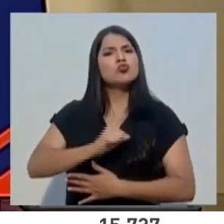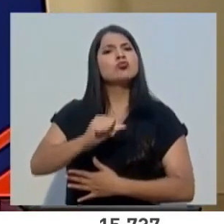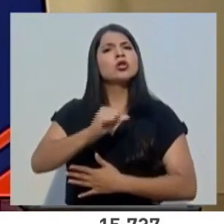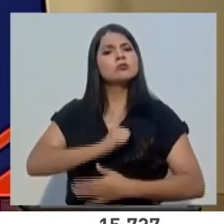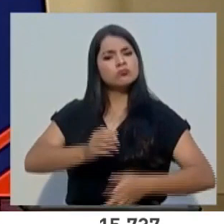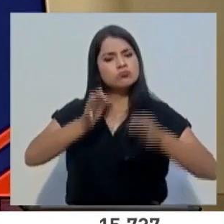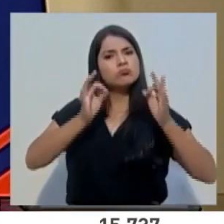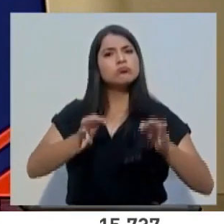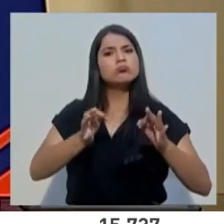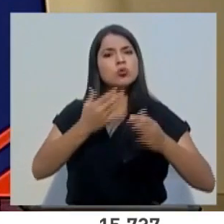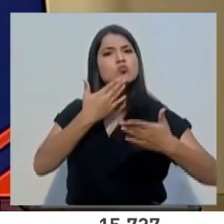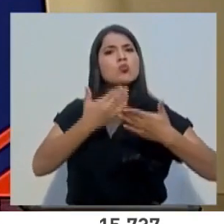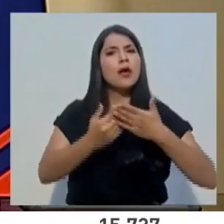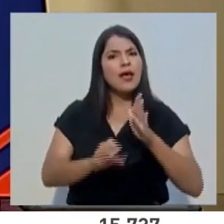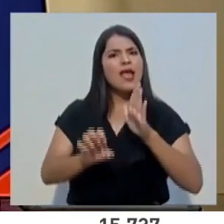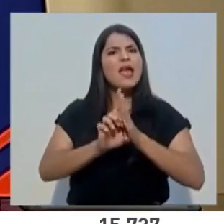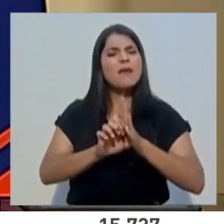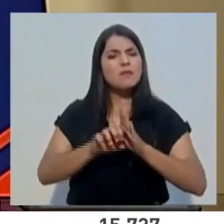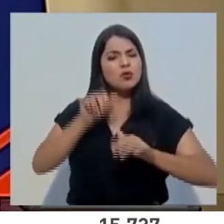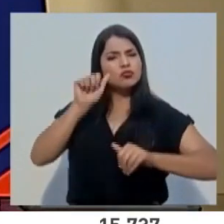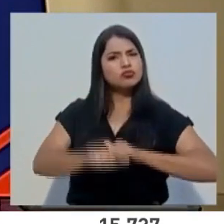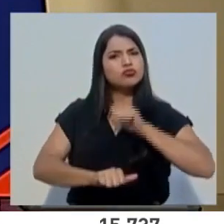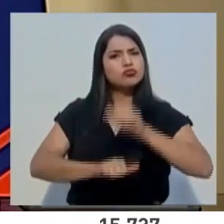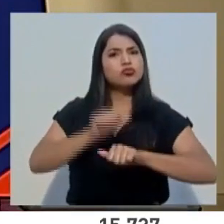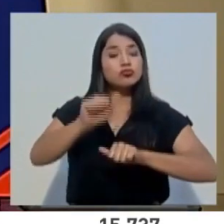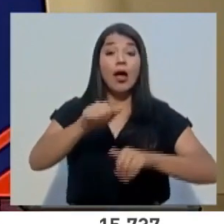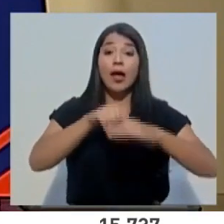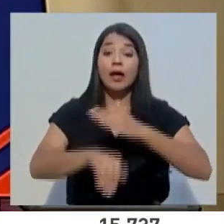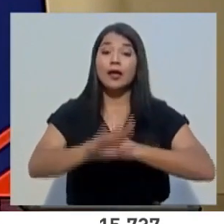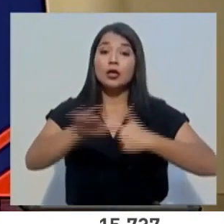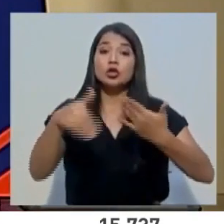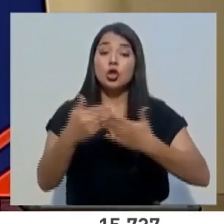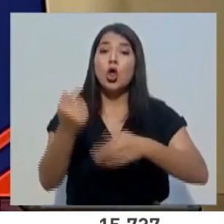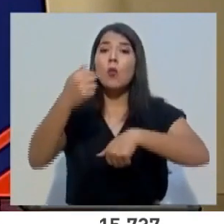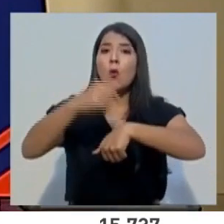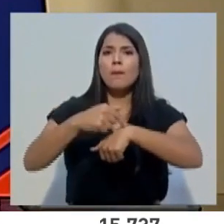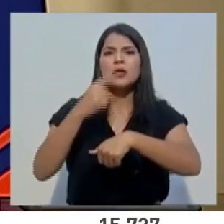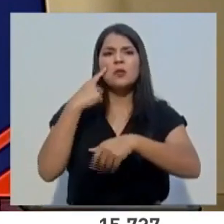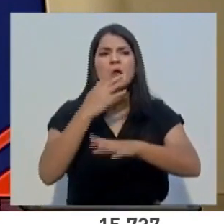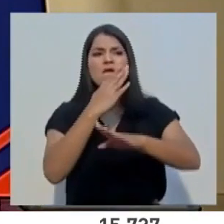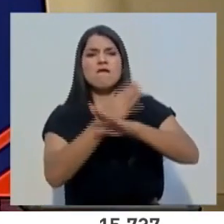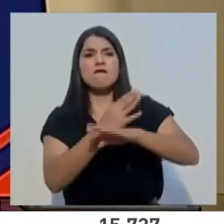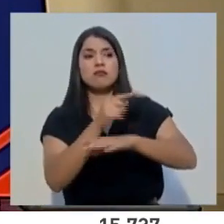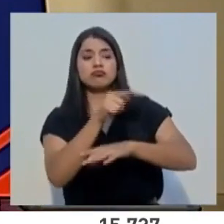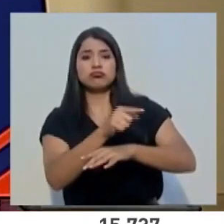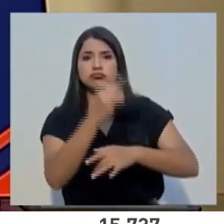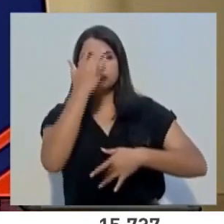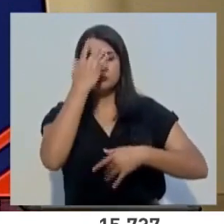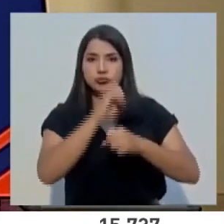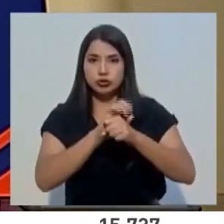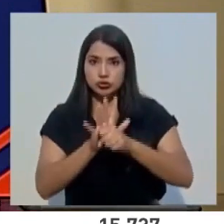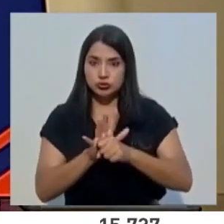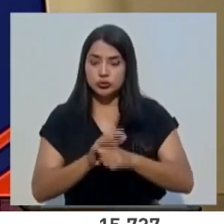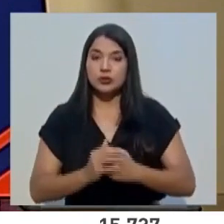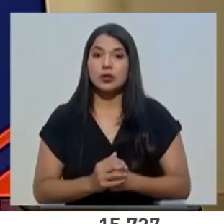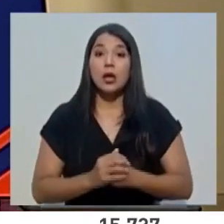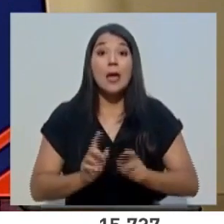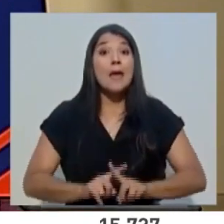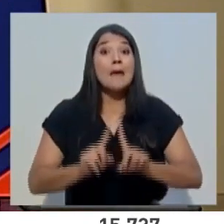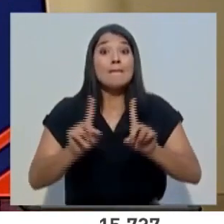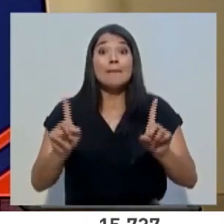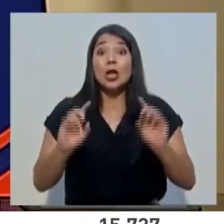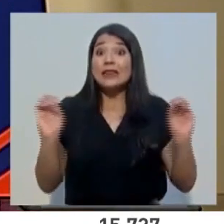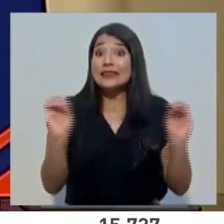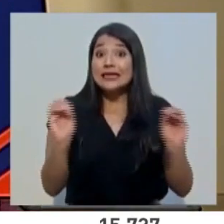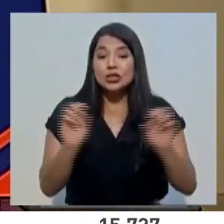ejemplar, dando la batalla a todo momento en contra de esta enfermedad. Pero